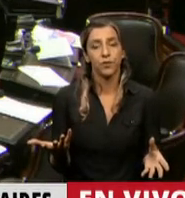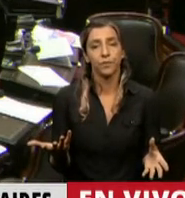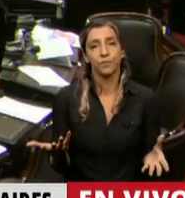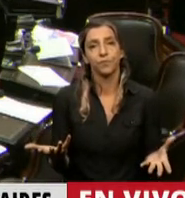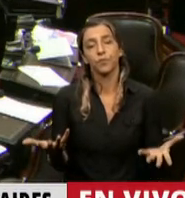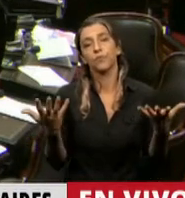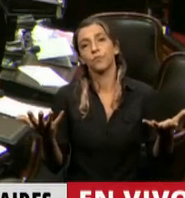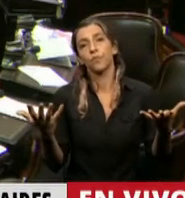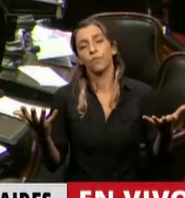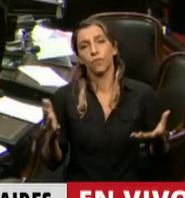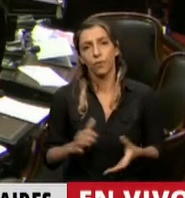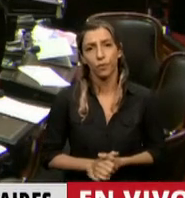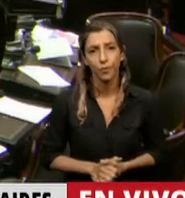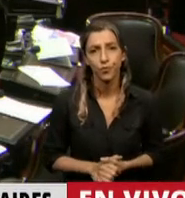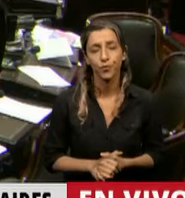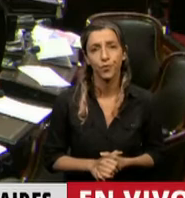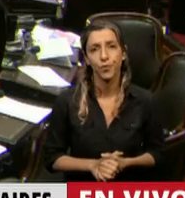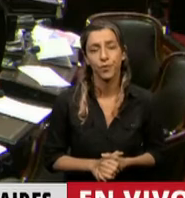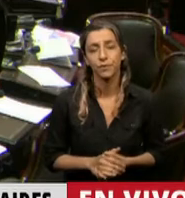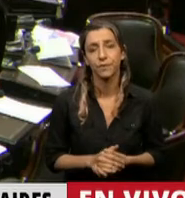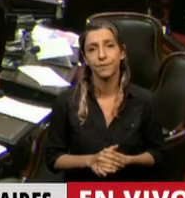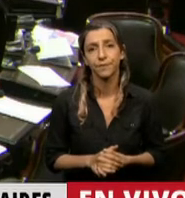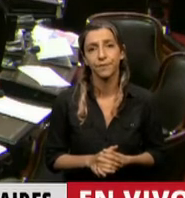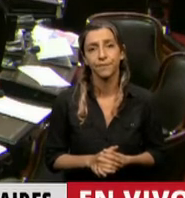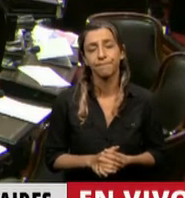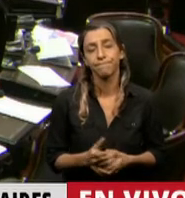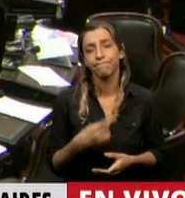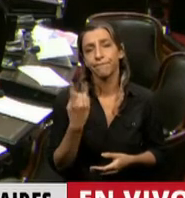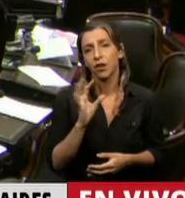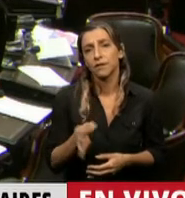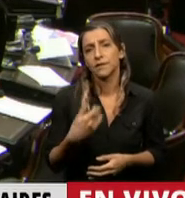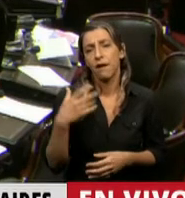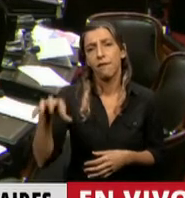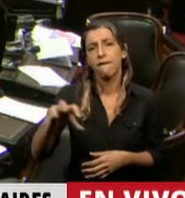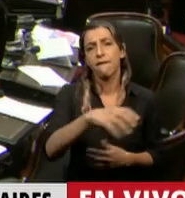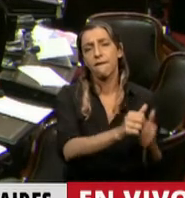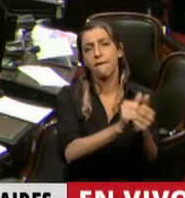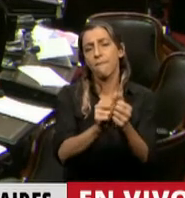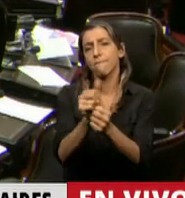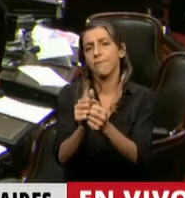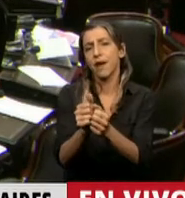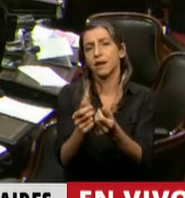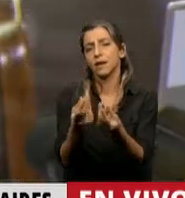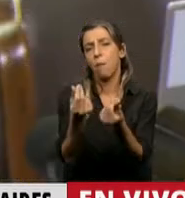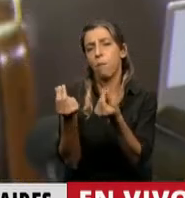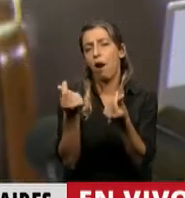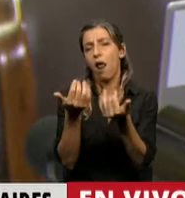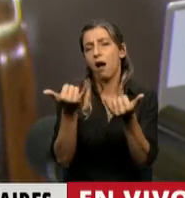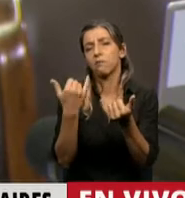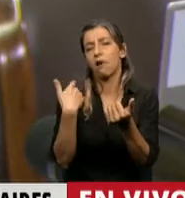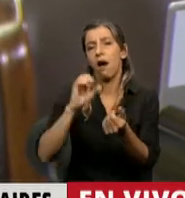los capitales y las empresas que fugan sus